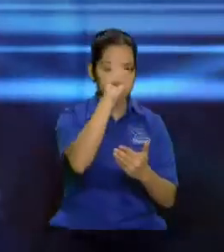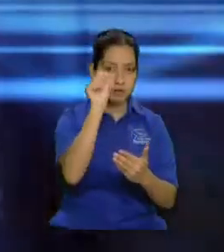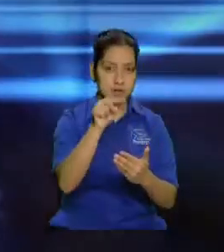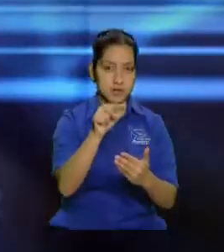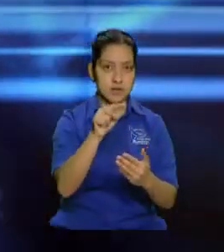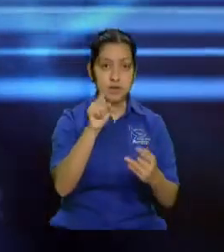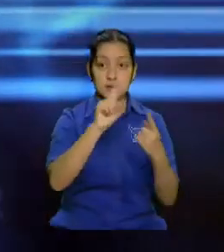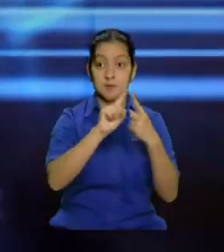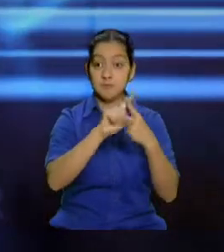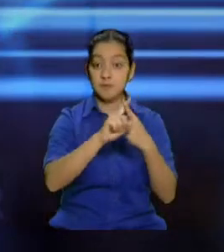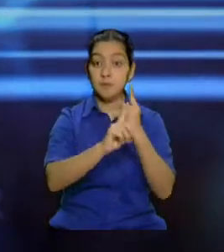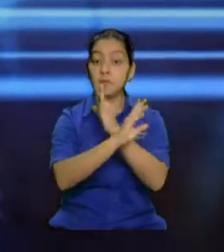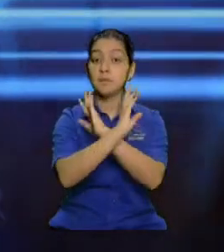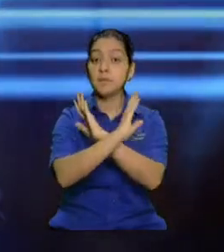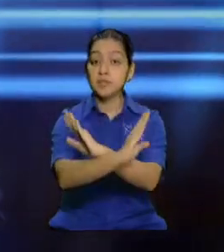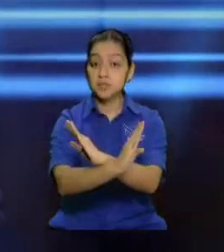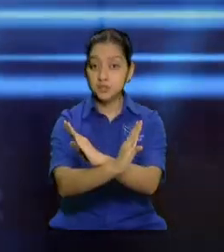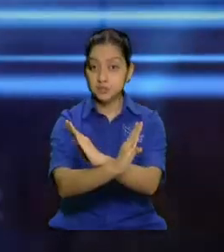Protección.